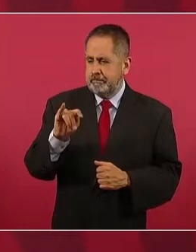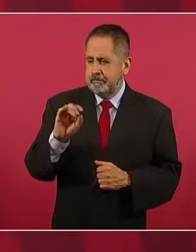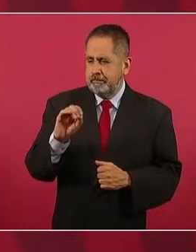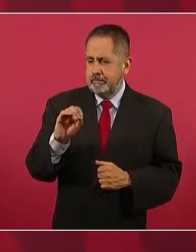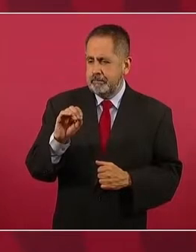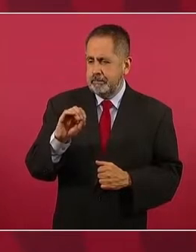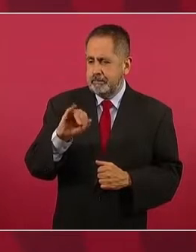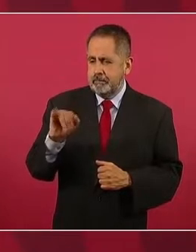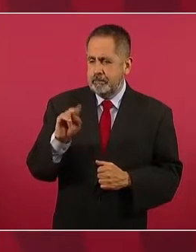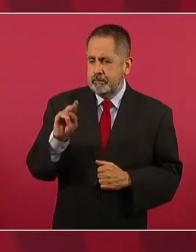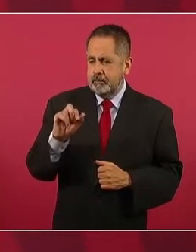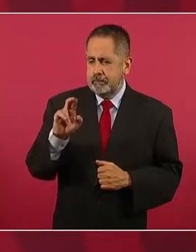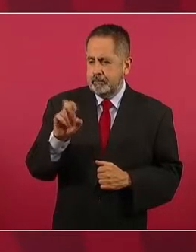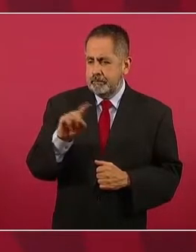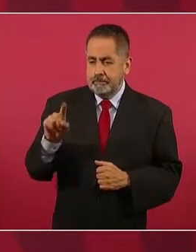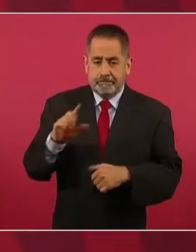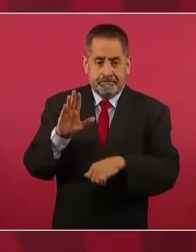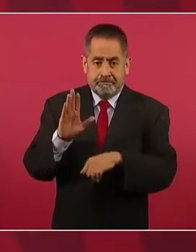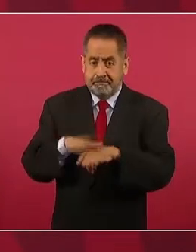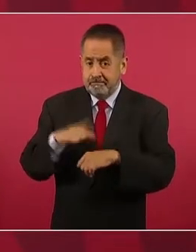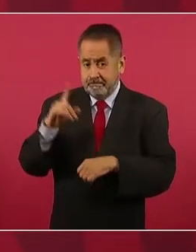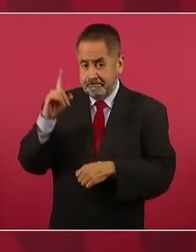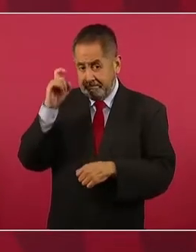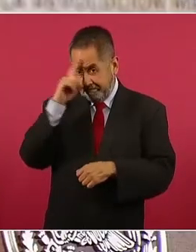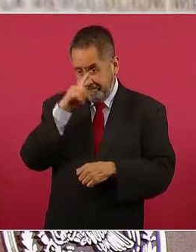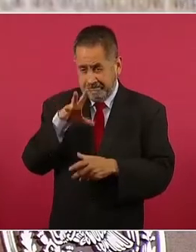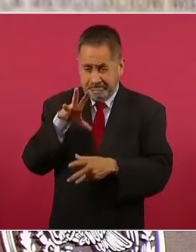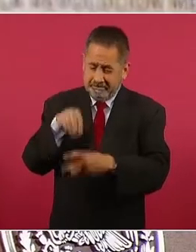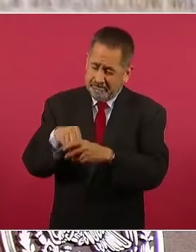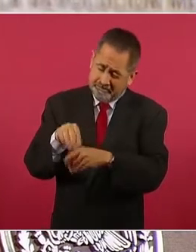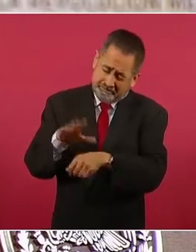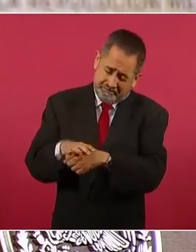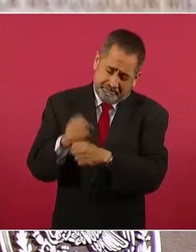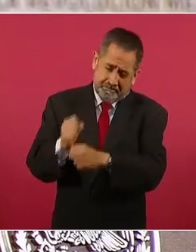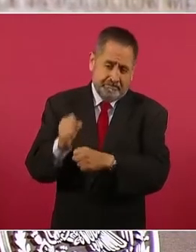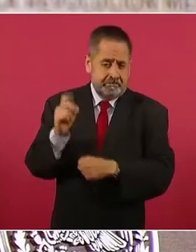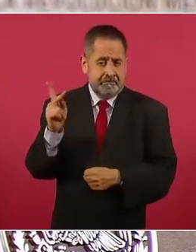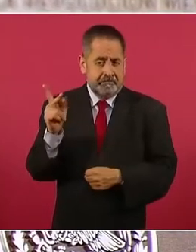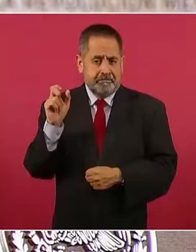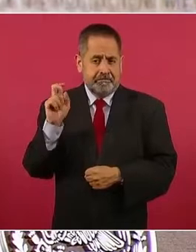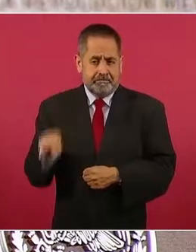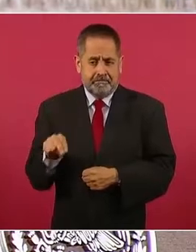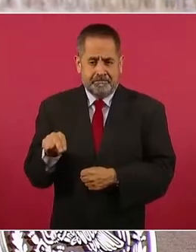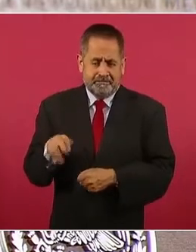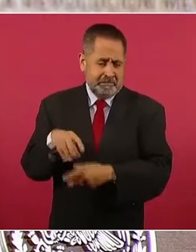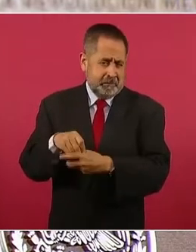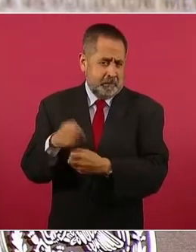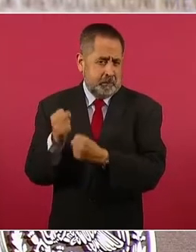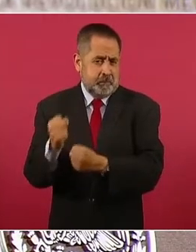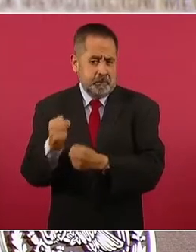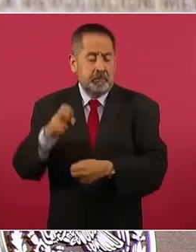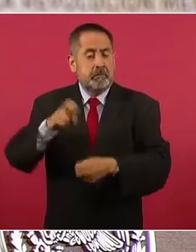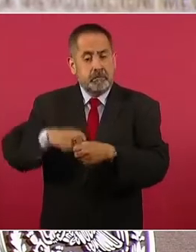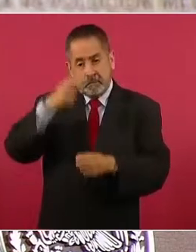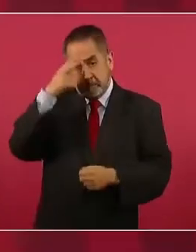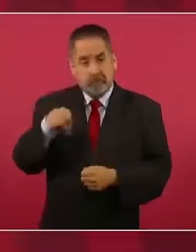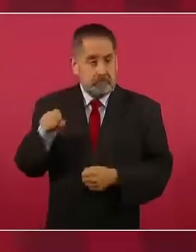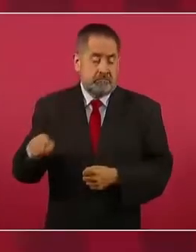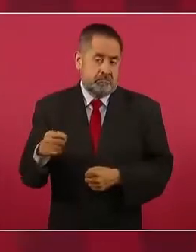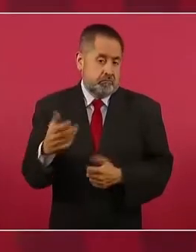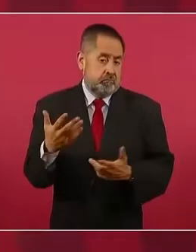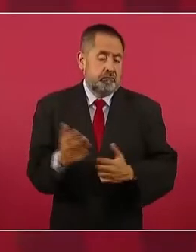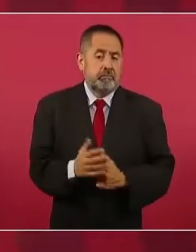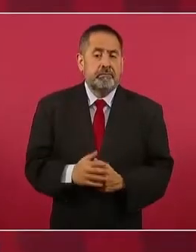panistas de México, la vez pasada